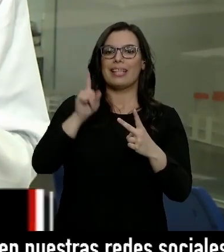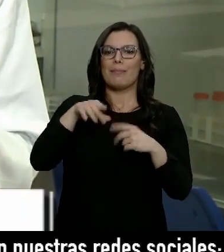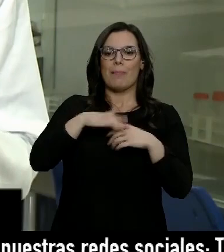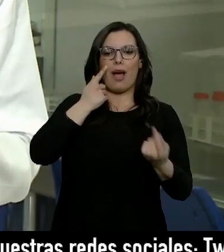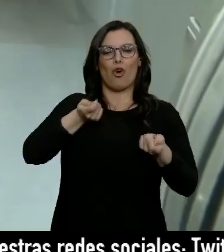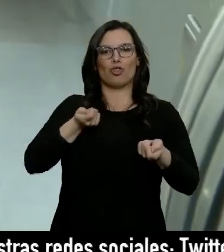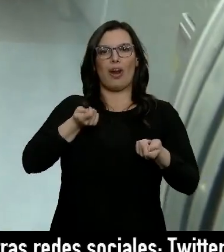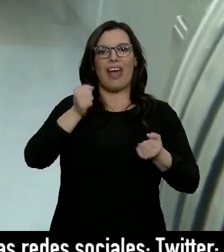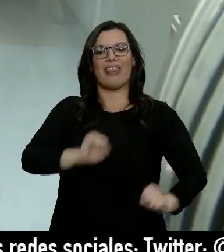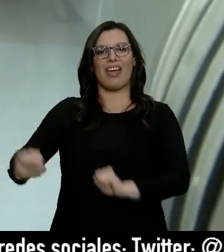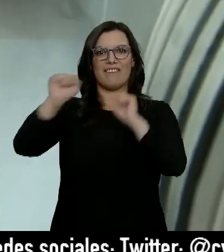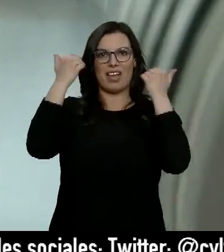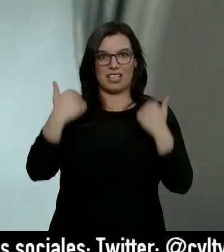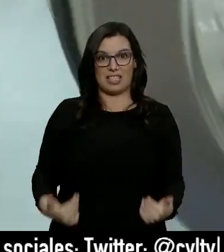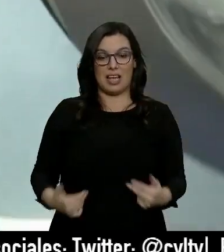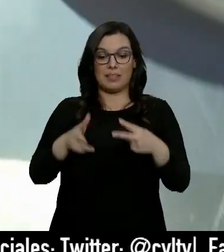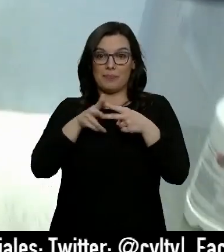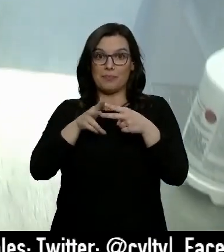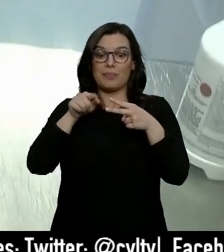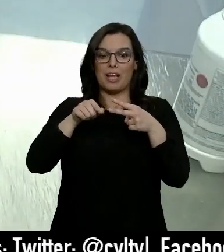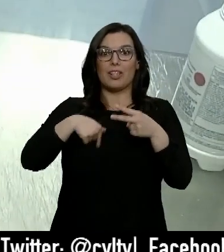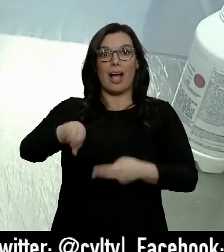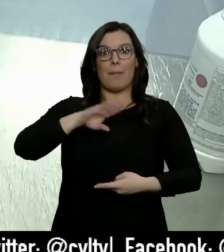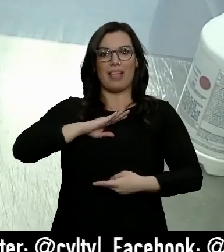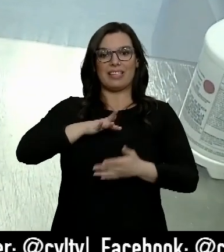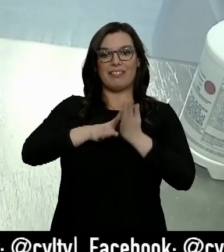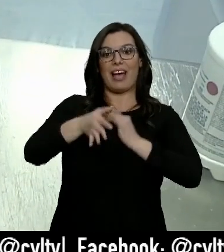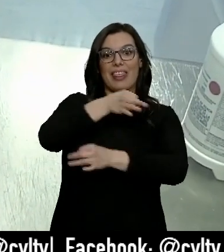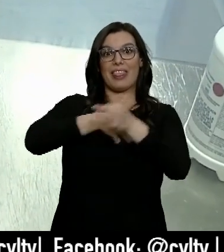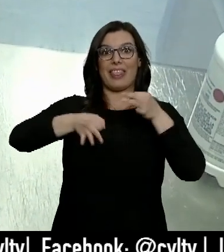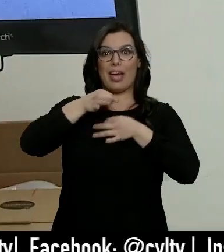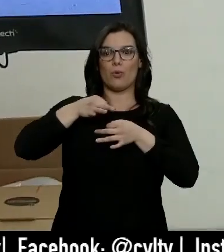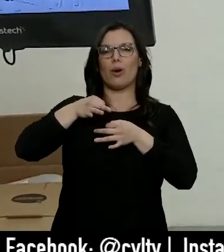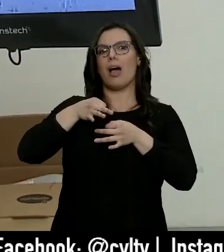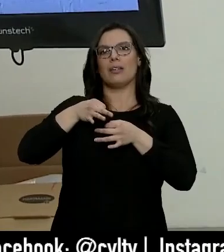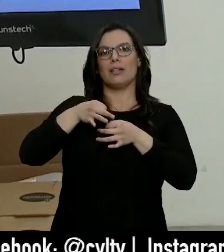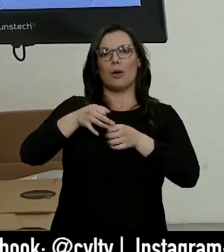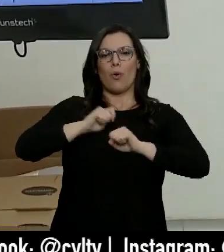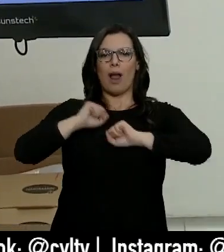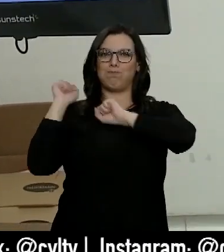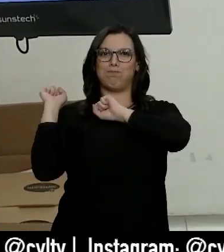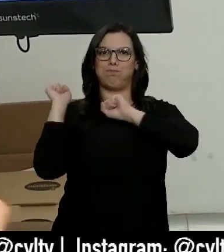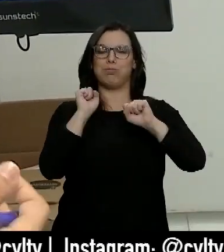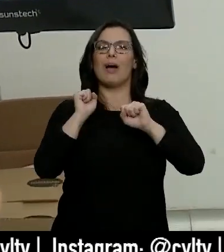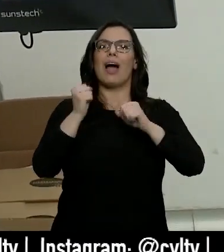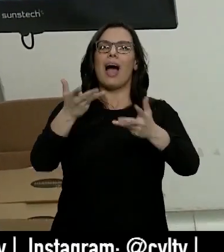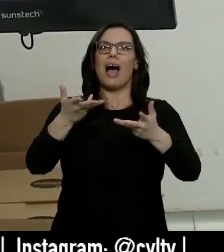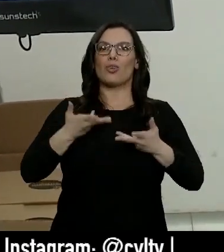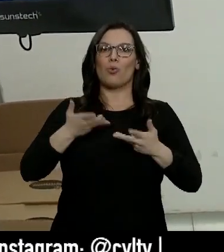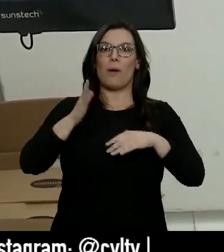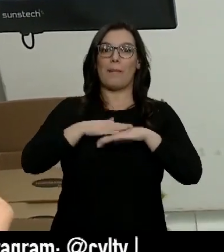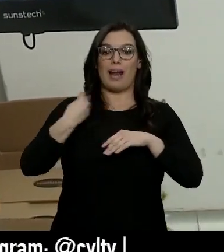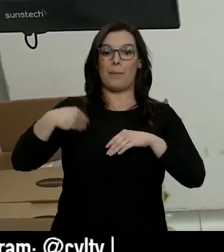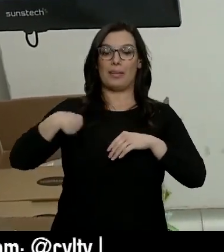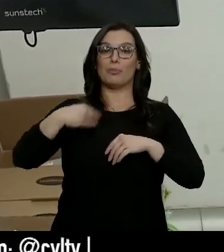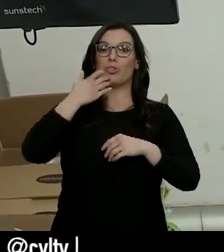las defensas del organismo. Esa capacidad convierte a las células madre en un paraguas para amortiguar la tormenta de citoquinas,